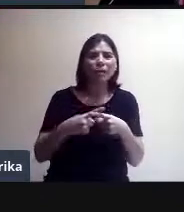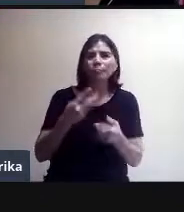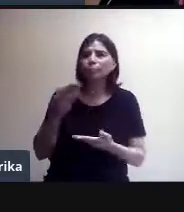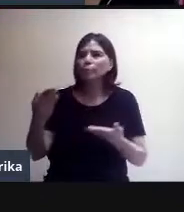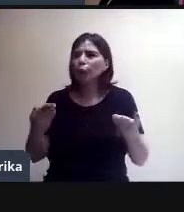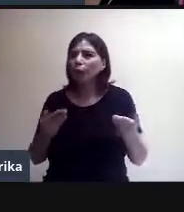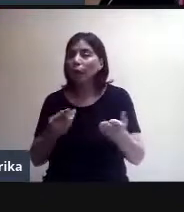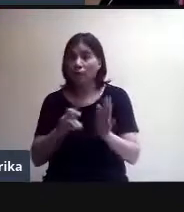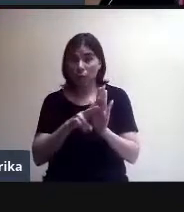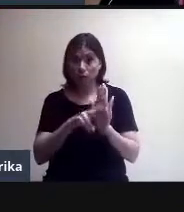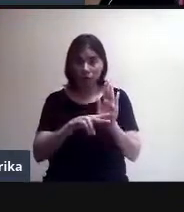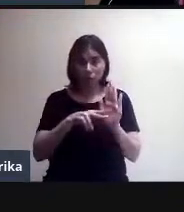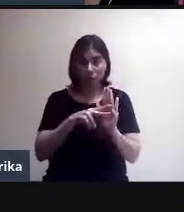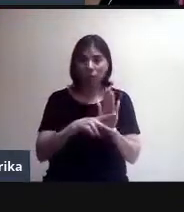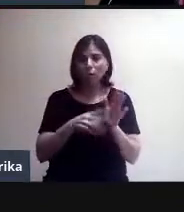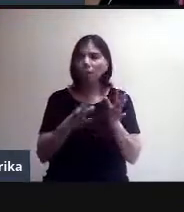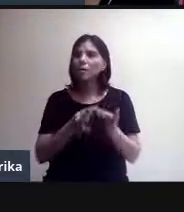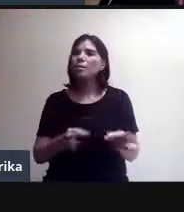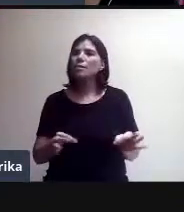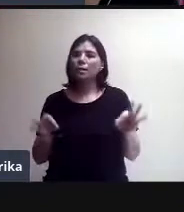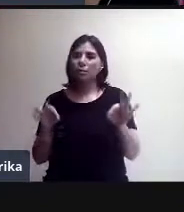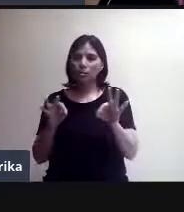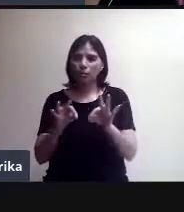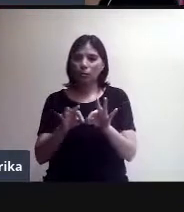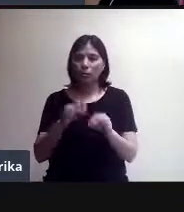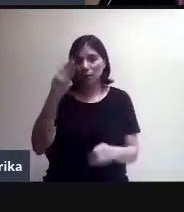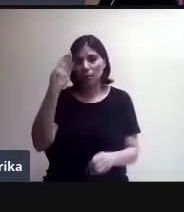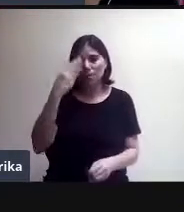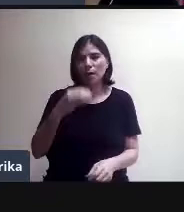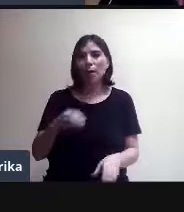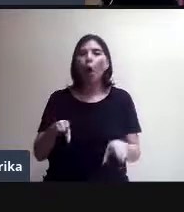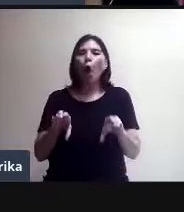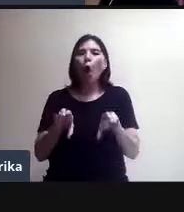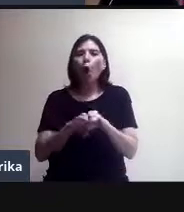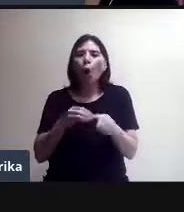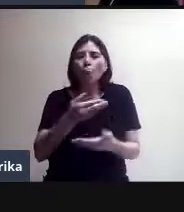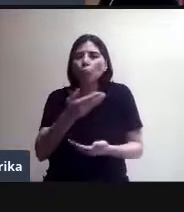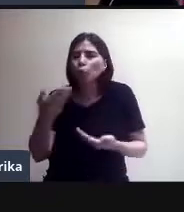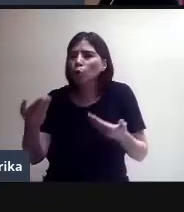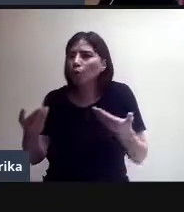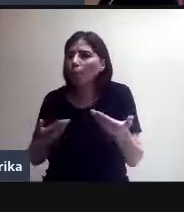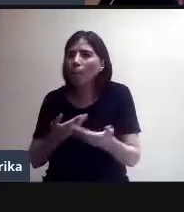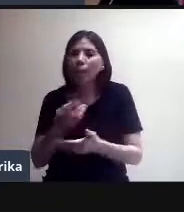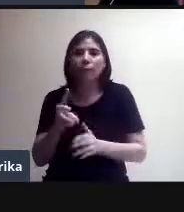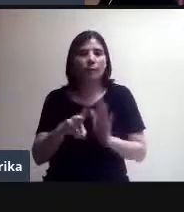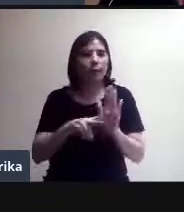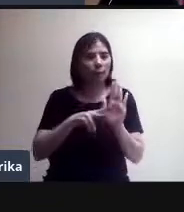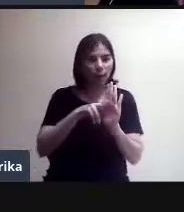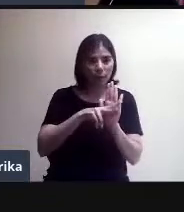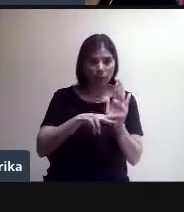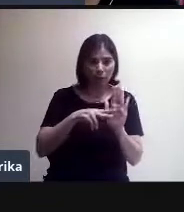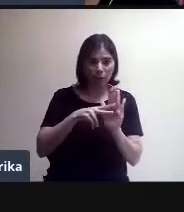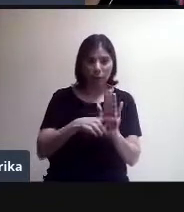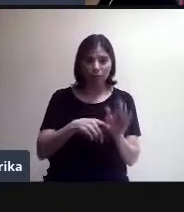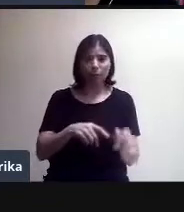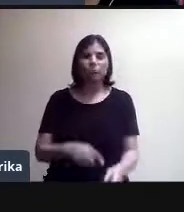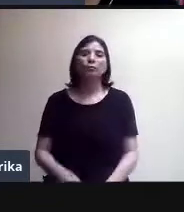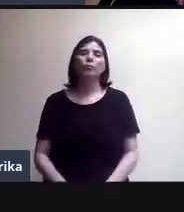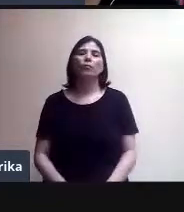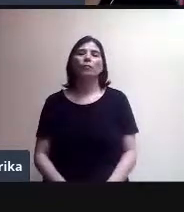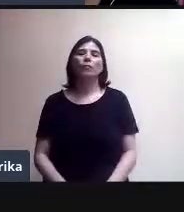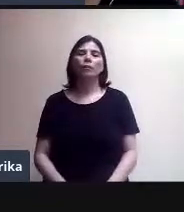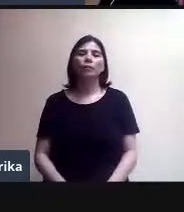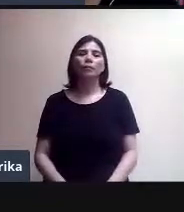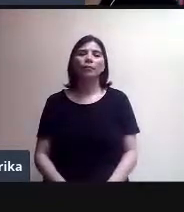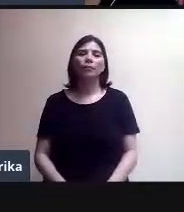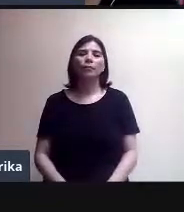Por si hubiera dudas de cómo se comparte en la comunidad educativa, bueno, nada más lo van a poder ver las personas